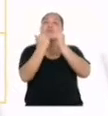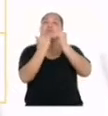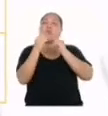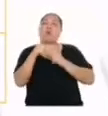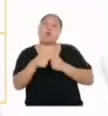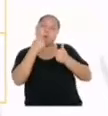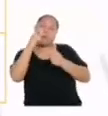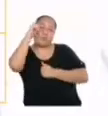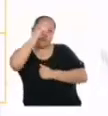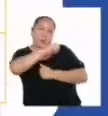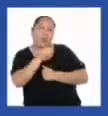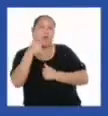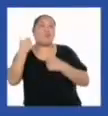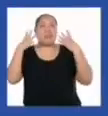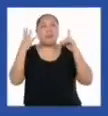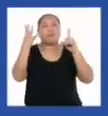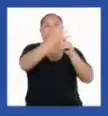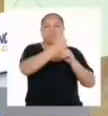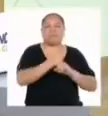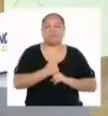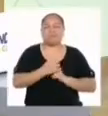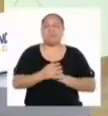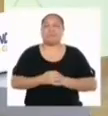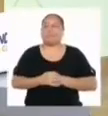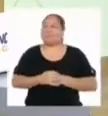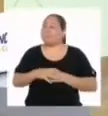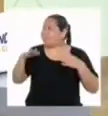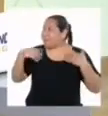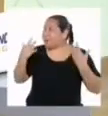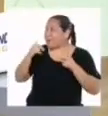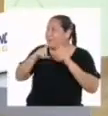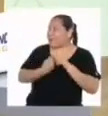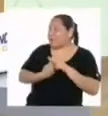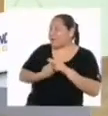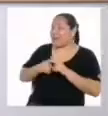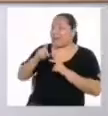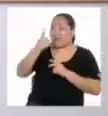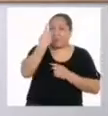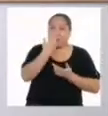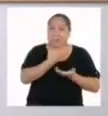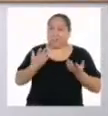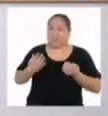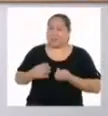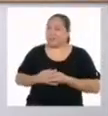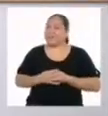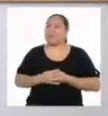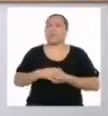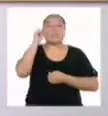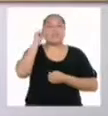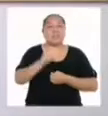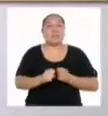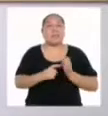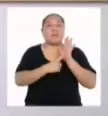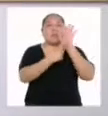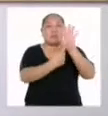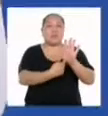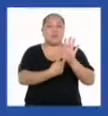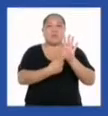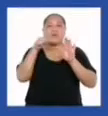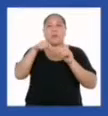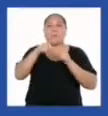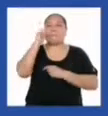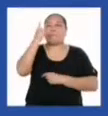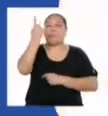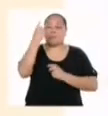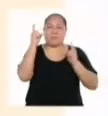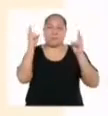logros o dificultades en el proceso. ¿Ya podemos empezar con el primer caso, profesor? Sí, vamos a presentar el primer